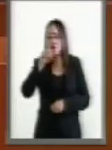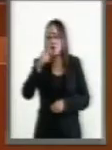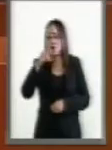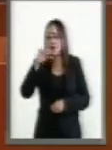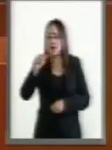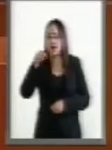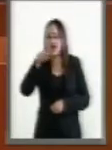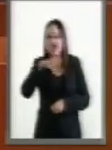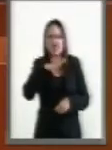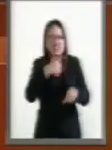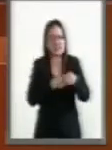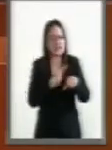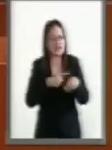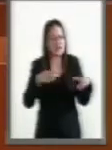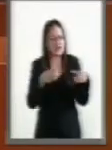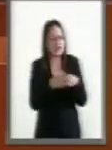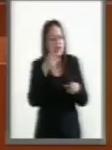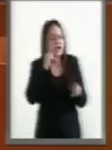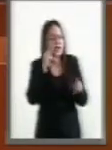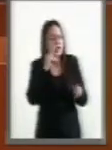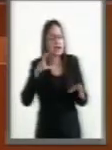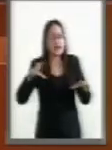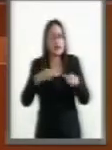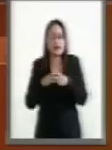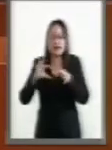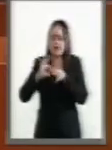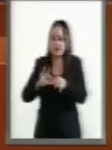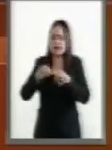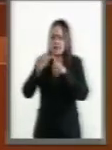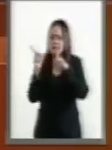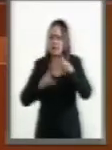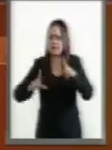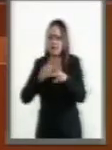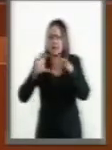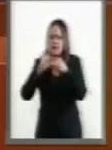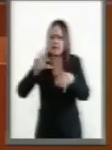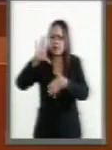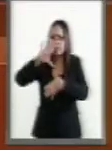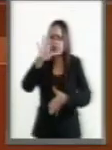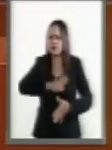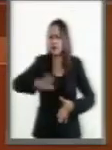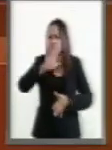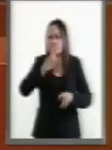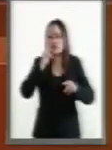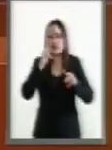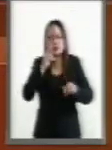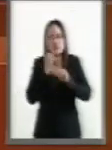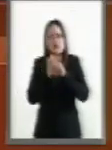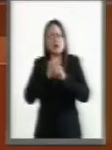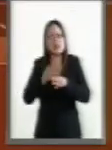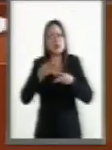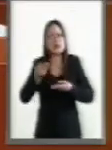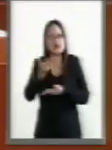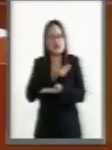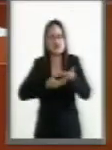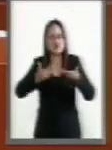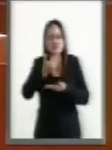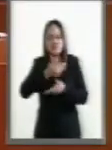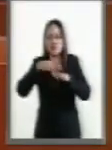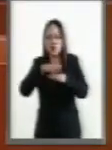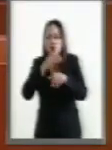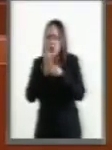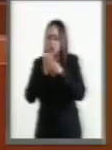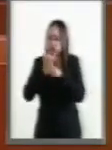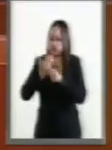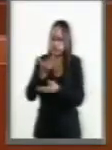fortalecer la red de colaboradores nacional e intercontinental para proveer de información y conocimientos de